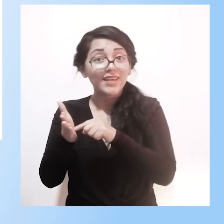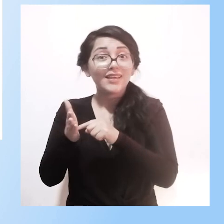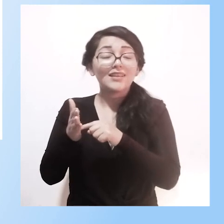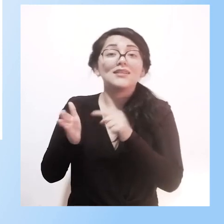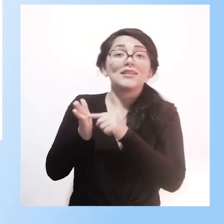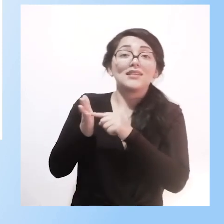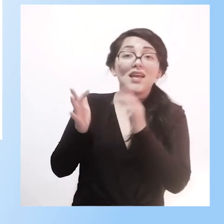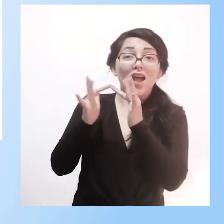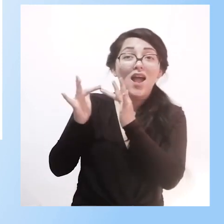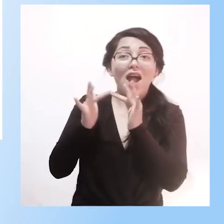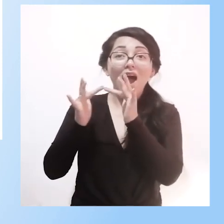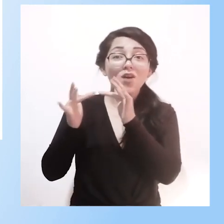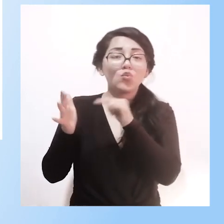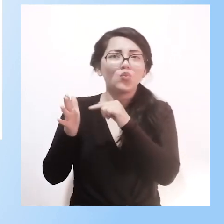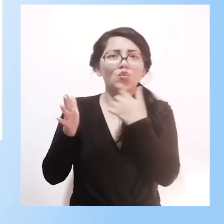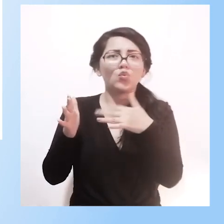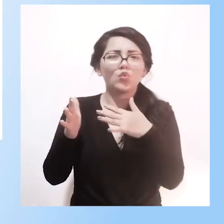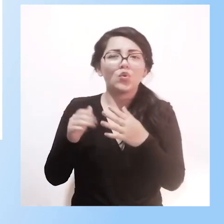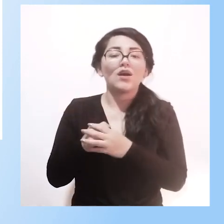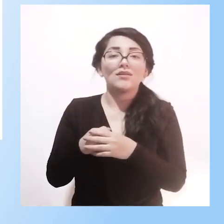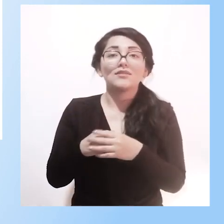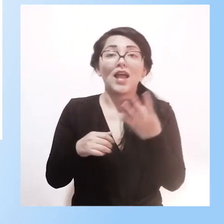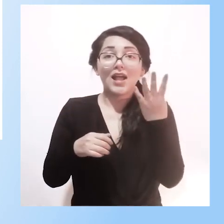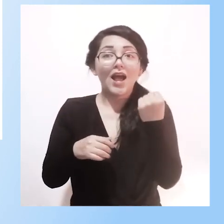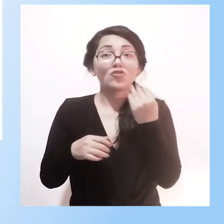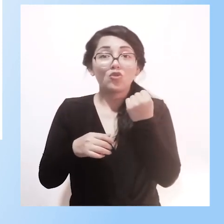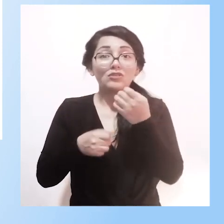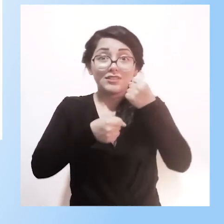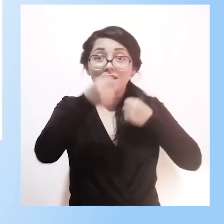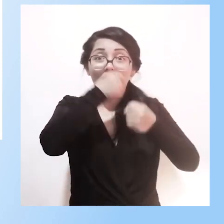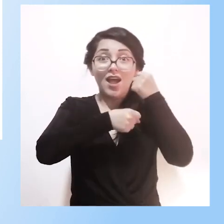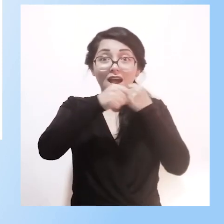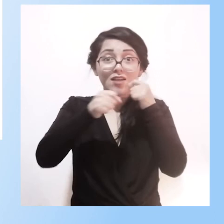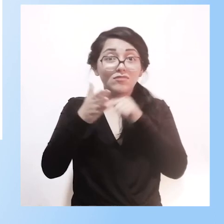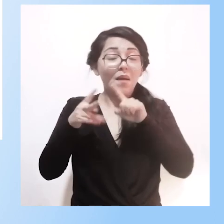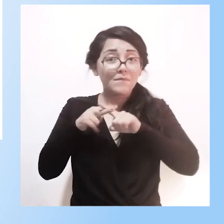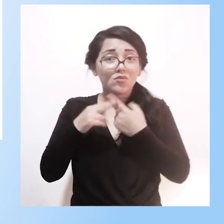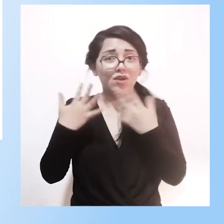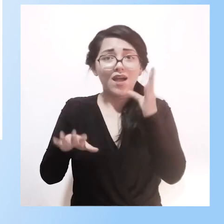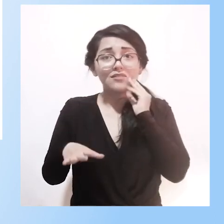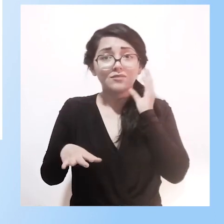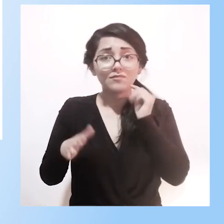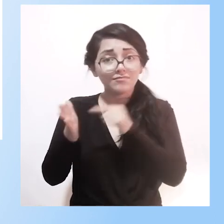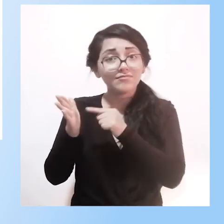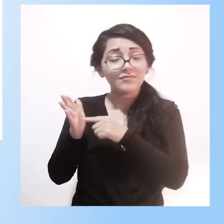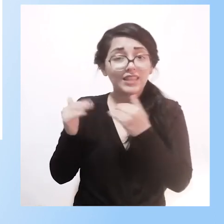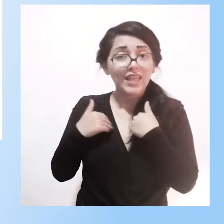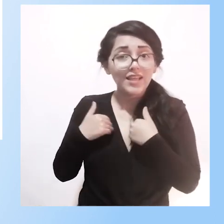tiene los mismos 14 años que tiene Uruguay porque se formó en ese momento con una experiencia